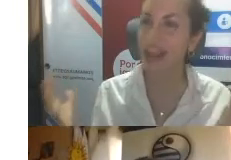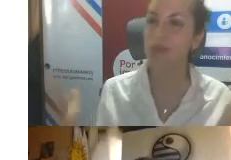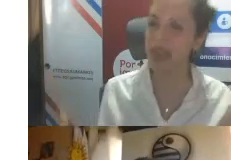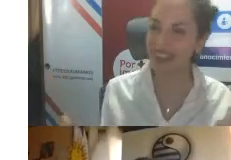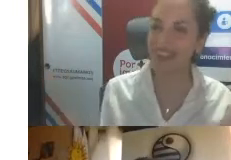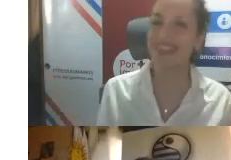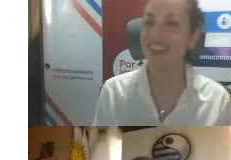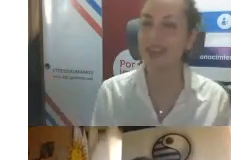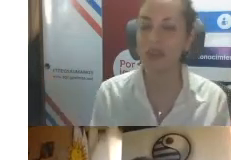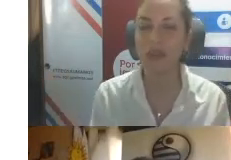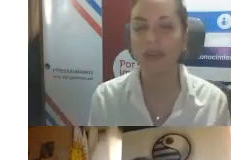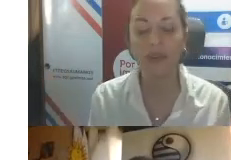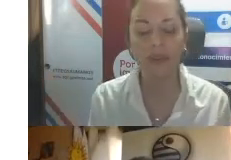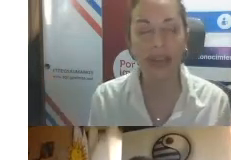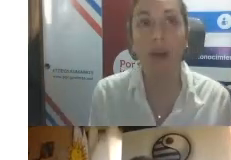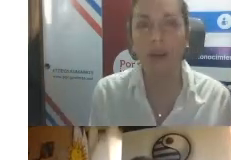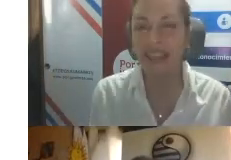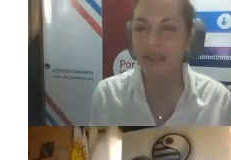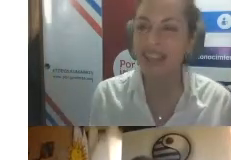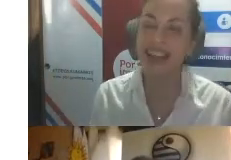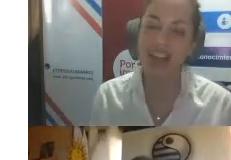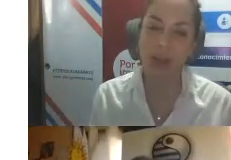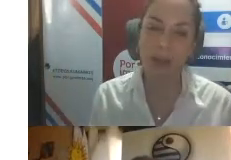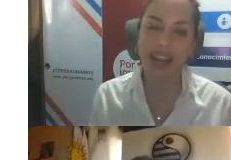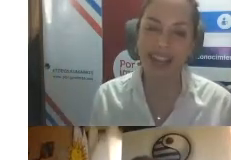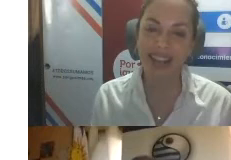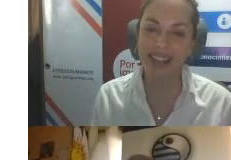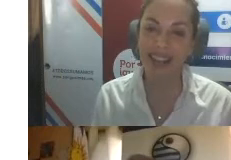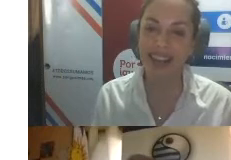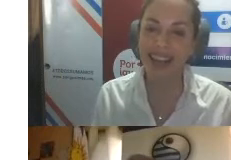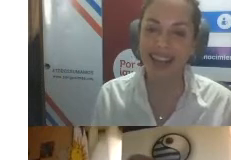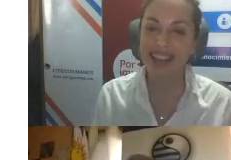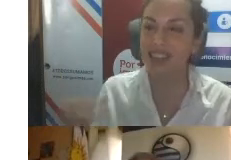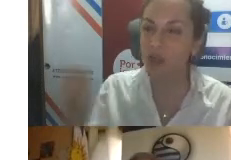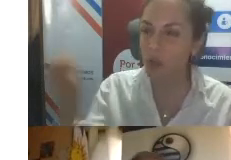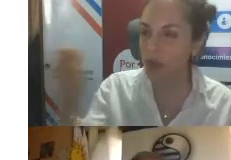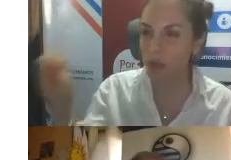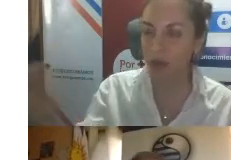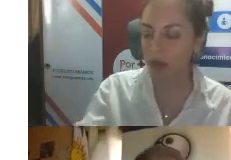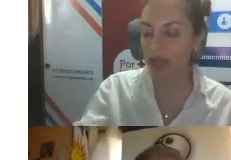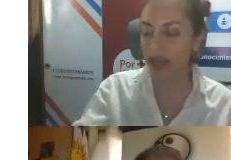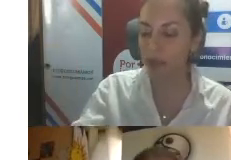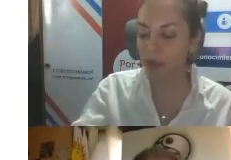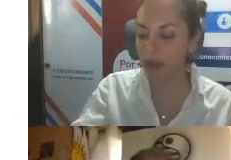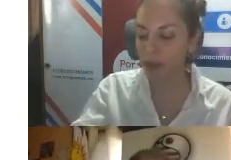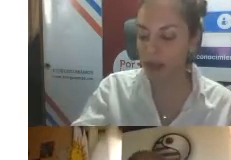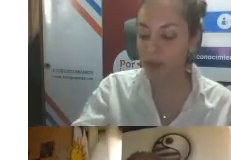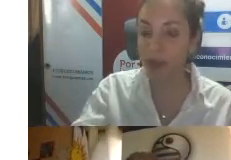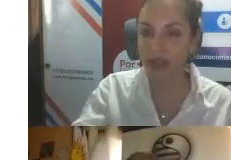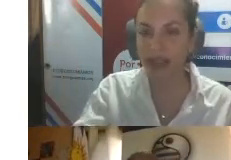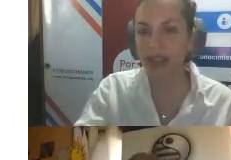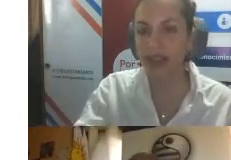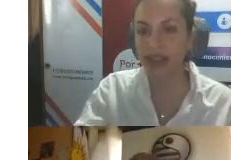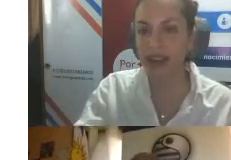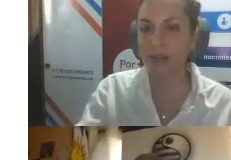cierren los aeropuertos, así que fue una de las últimas becarias in situ que pudo ir a Japón y poder